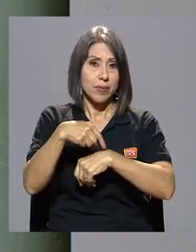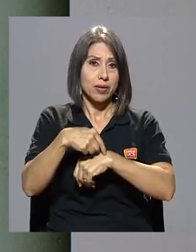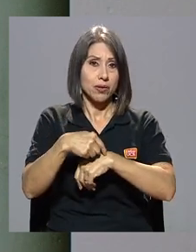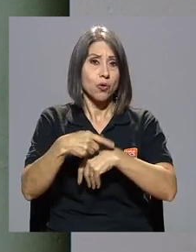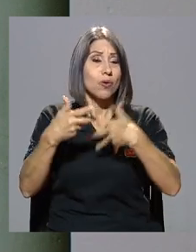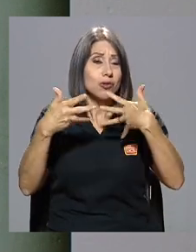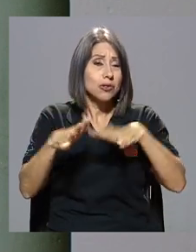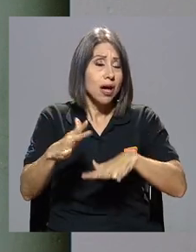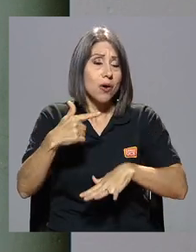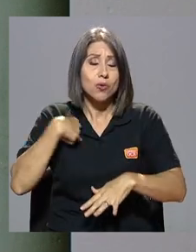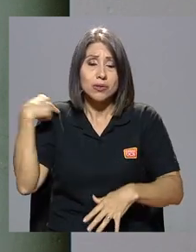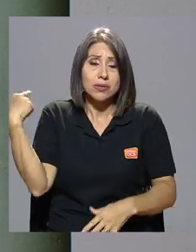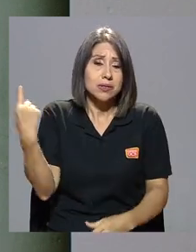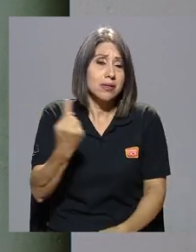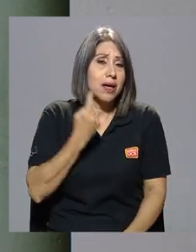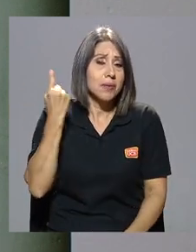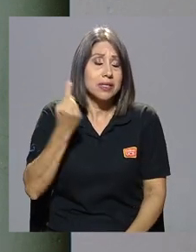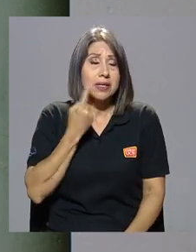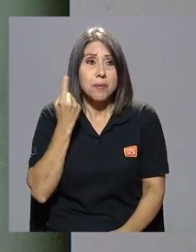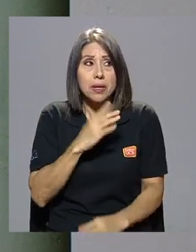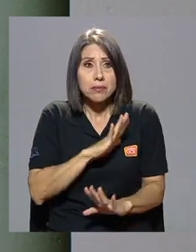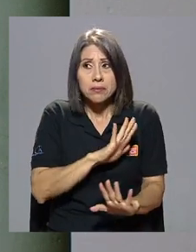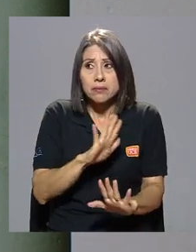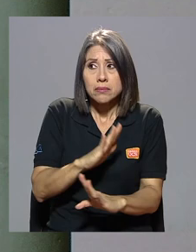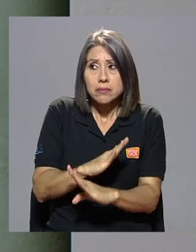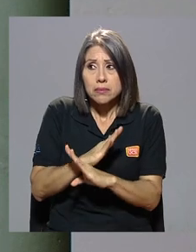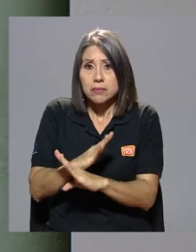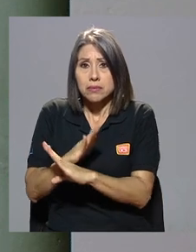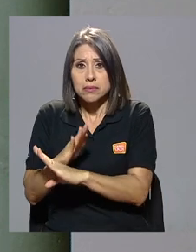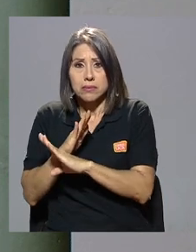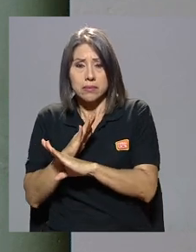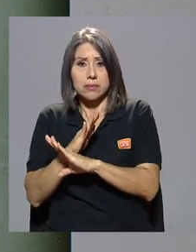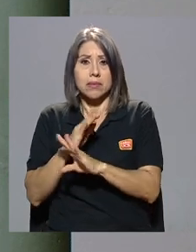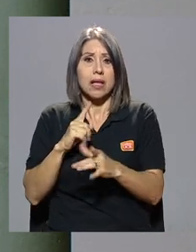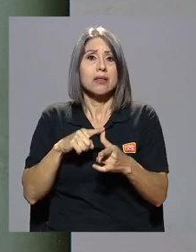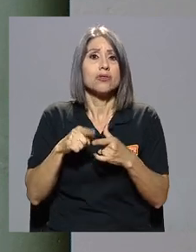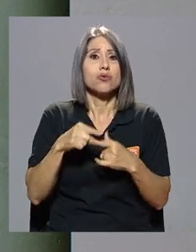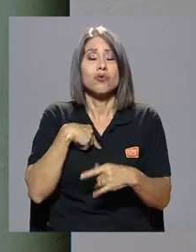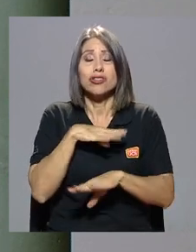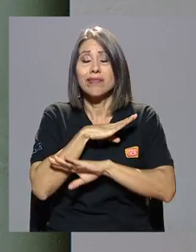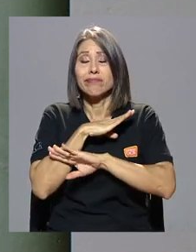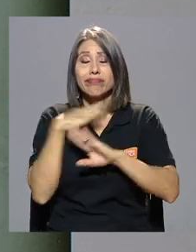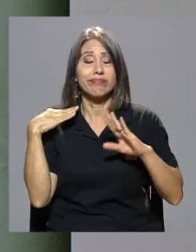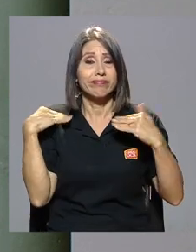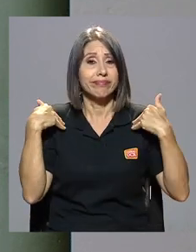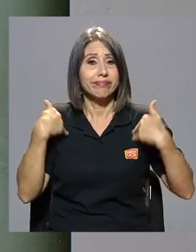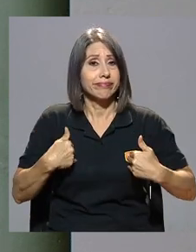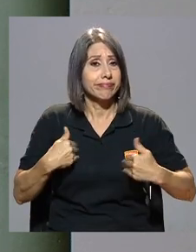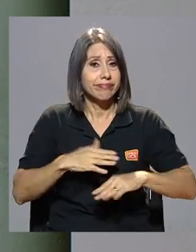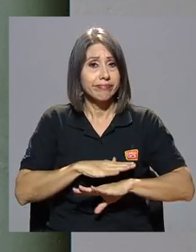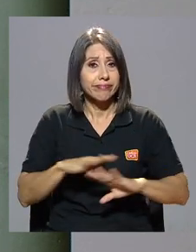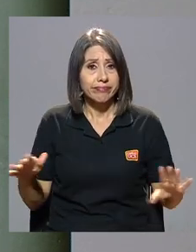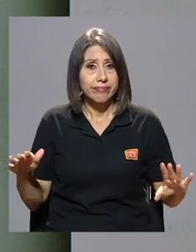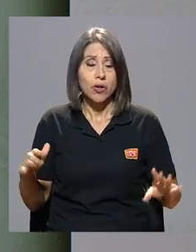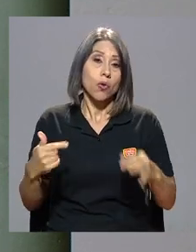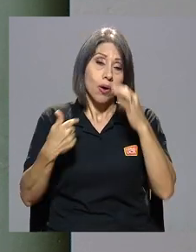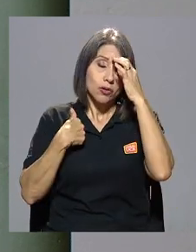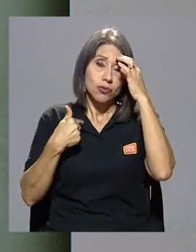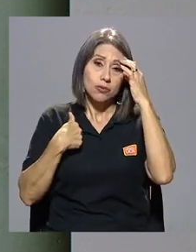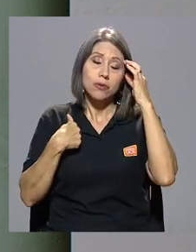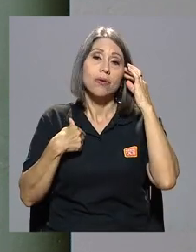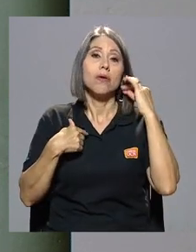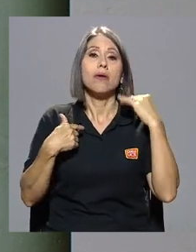un momento en que cuando uno ha vivido siempre en esa actitud a la defensiva y a la defensiva se harta y cuando yo